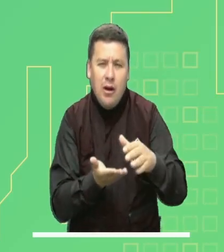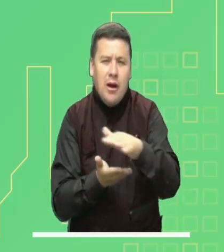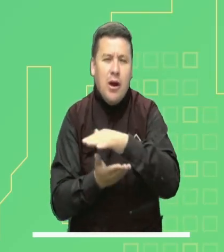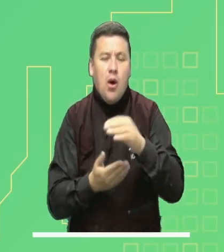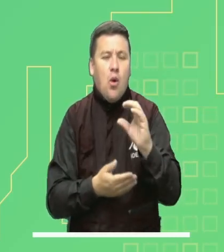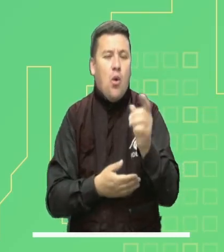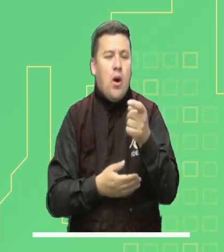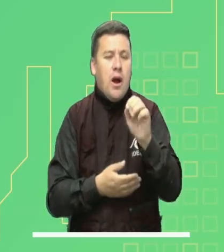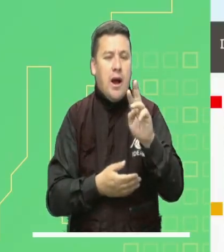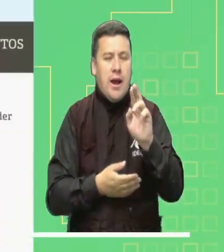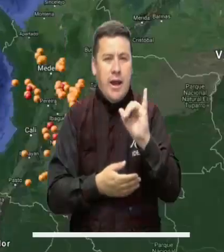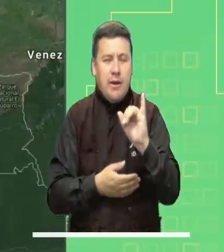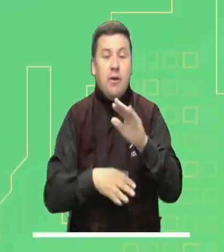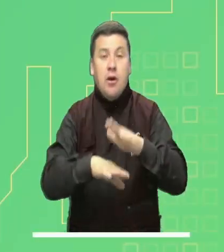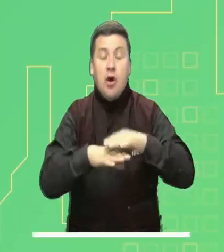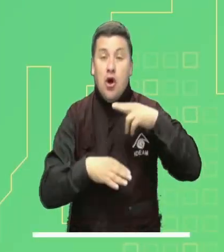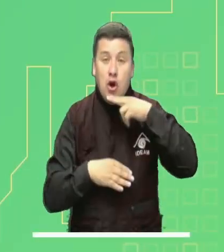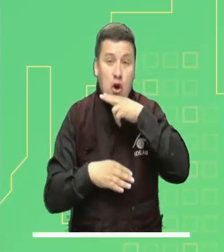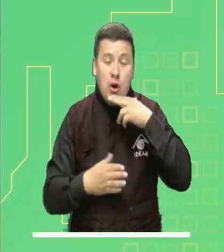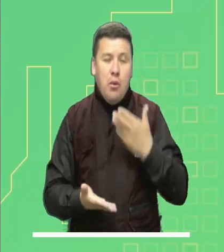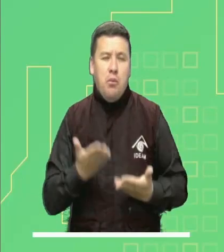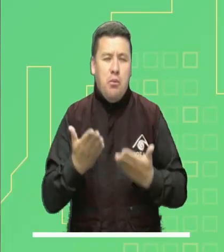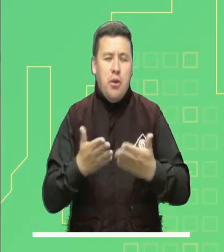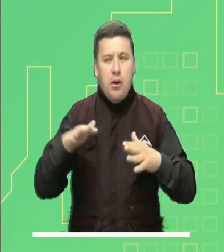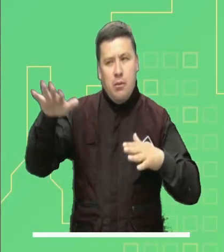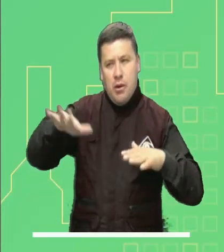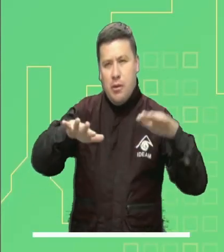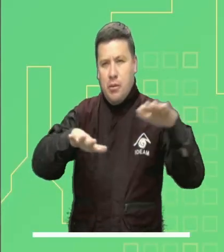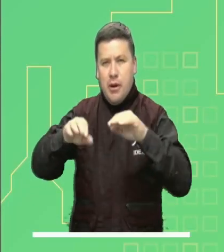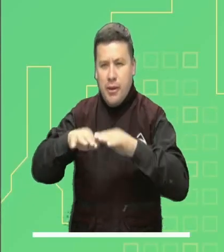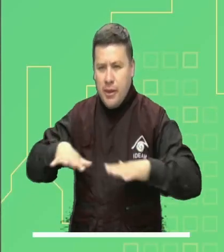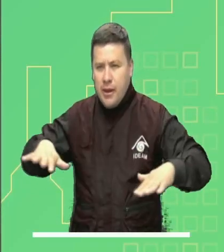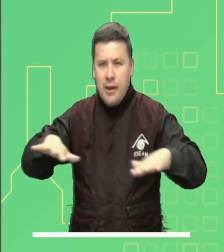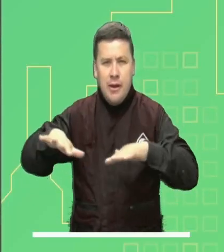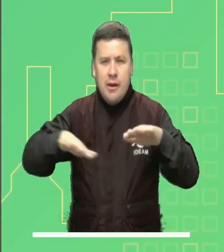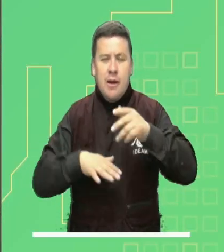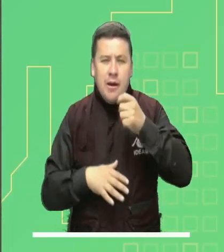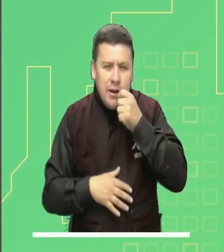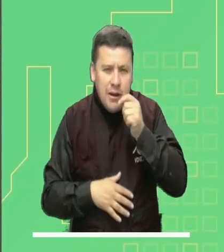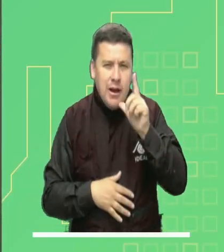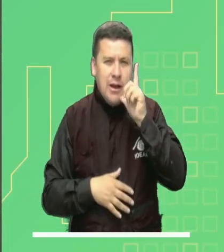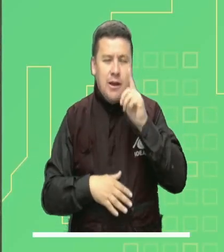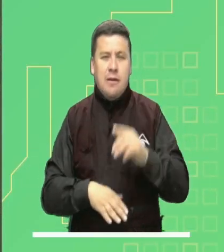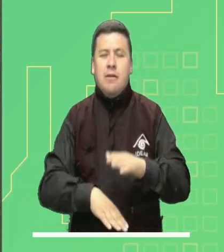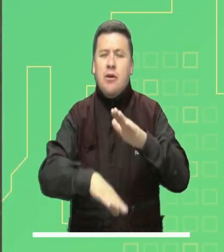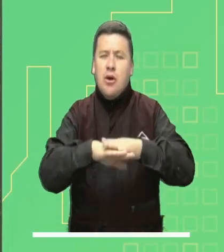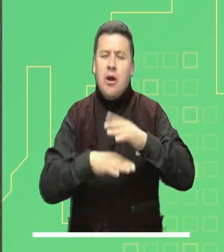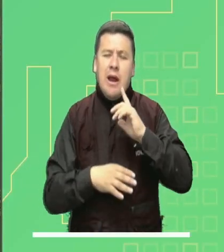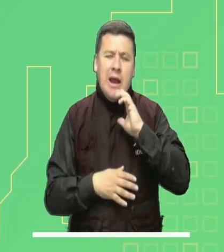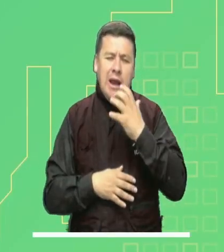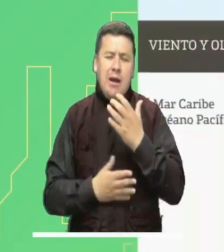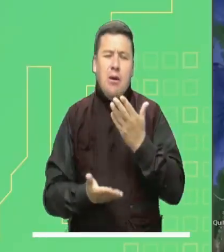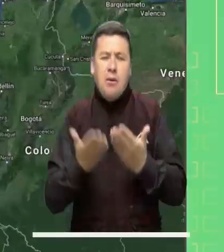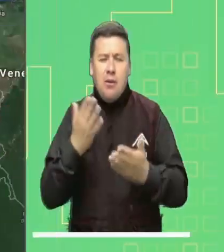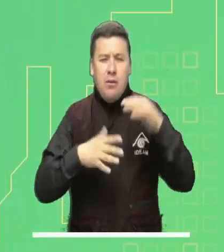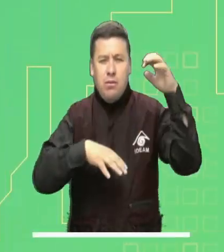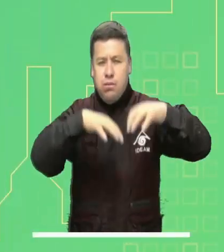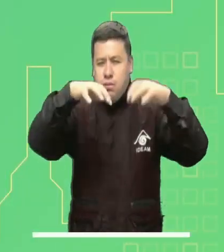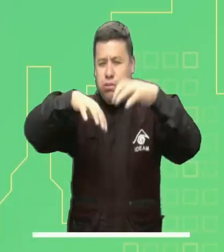municipios de Tumaco, Ginebra y Huacarí. Alerta roja por posibles deslizamientos de tierra en sectores de Caldas.